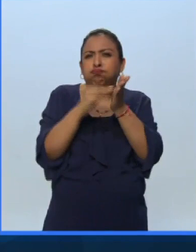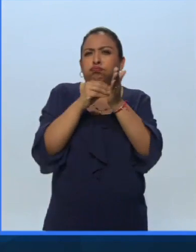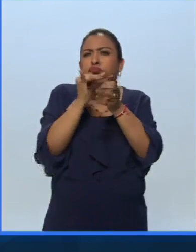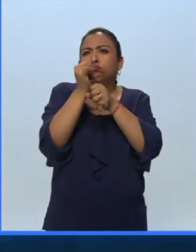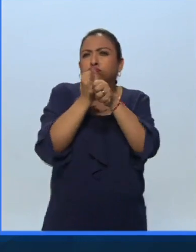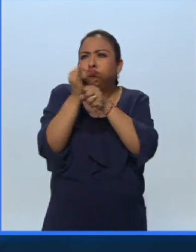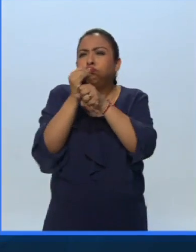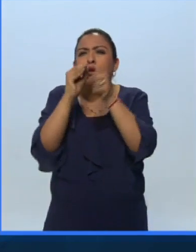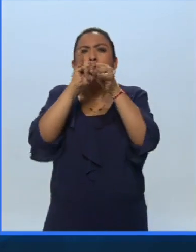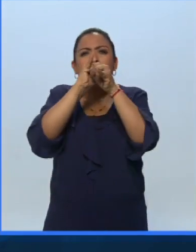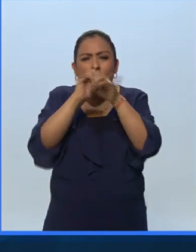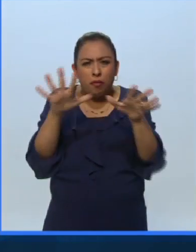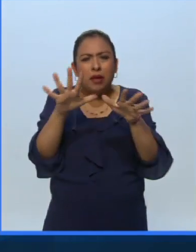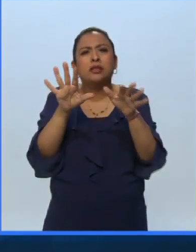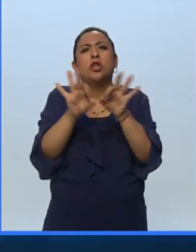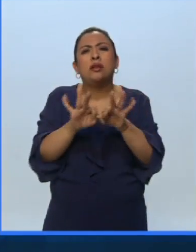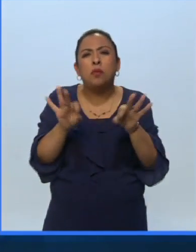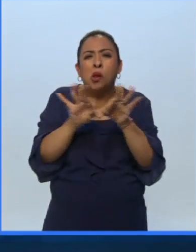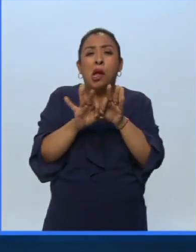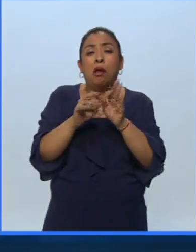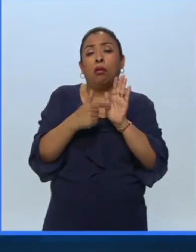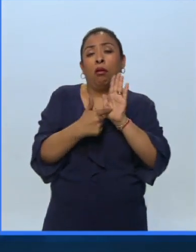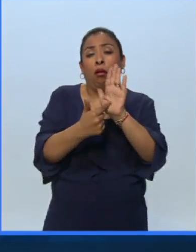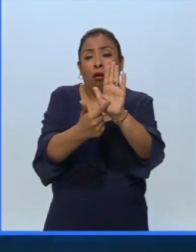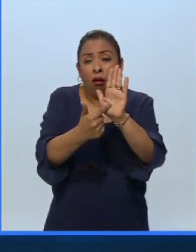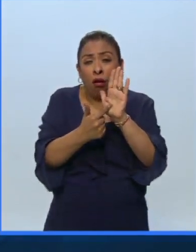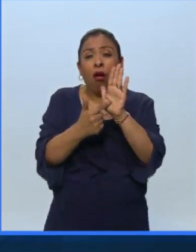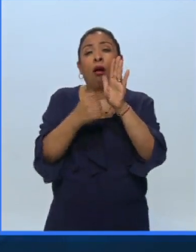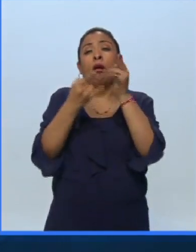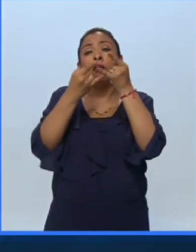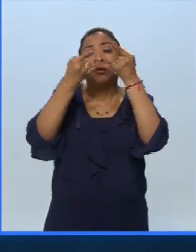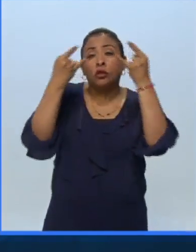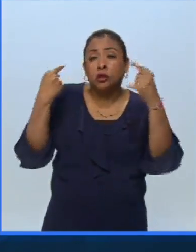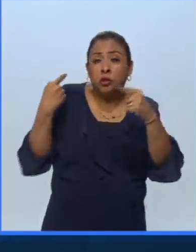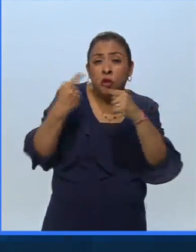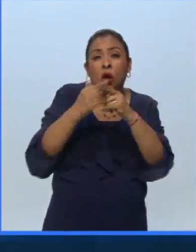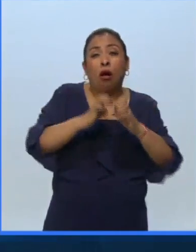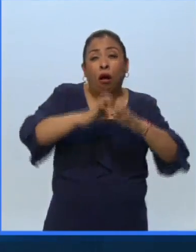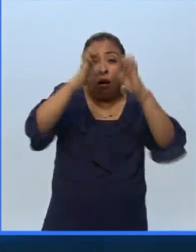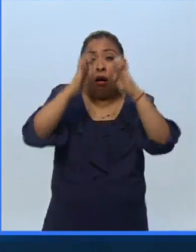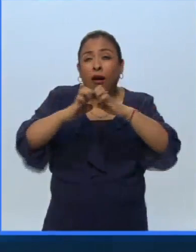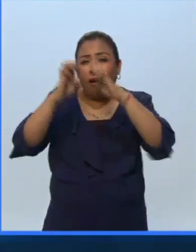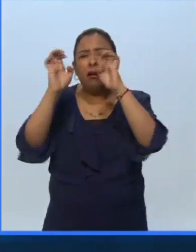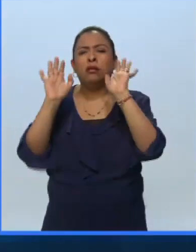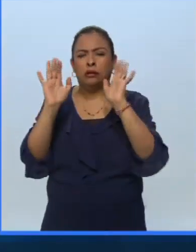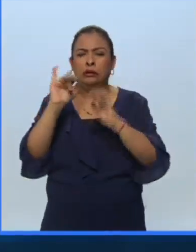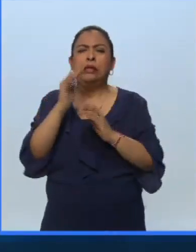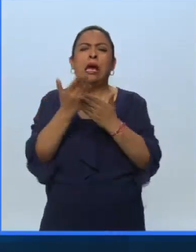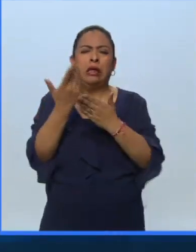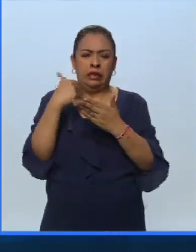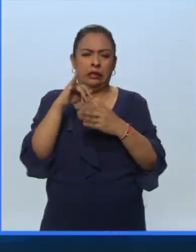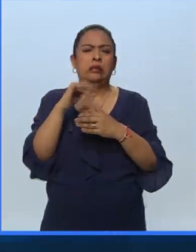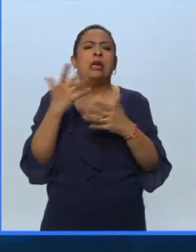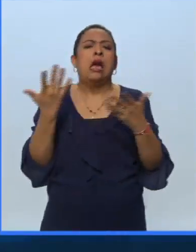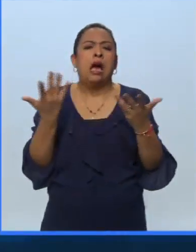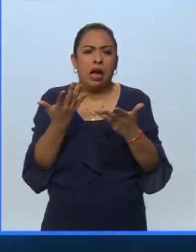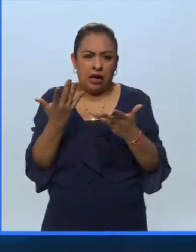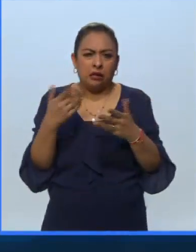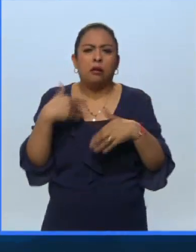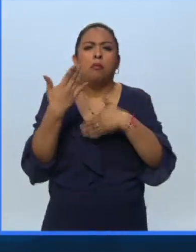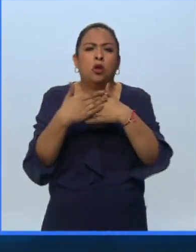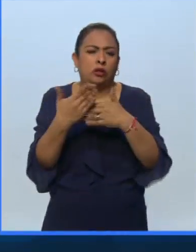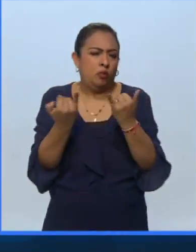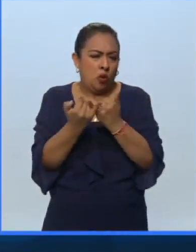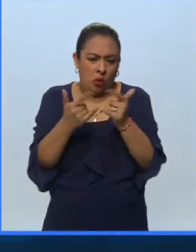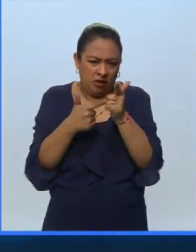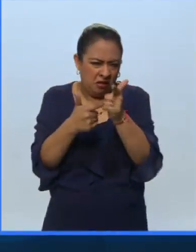con un acercamiento estético, histórico de cada uno de esos edificios se ha hecho, se seguirá haciendo, está bien,